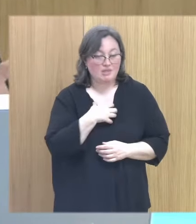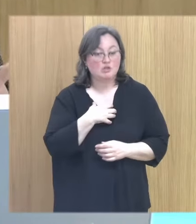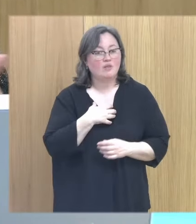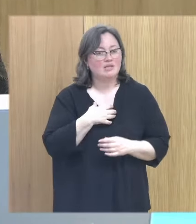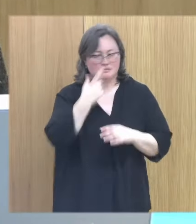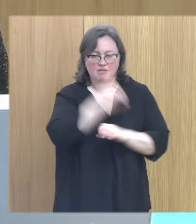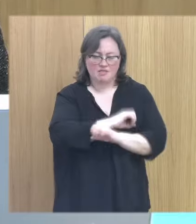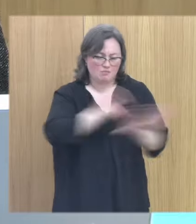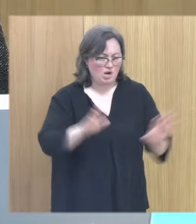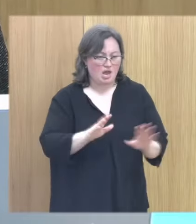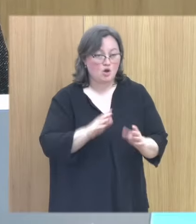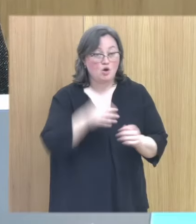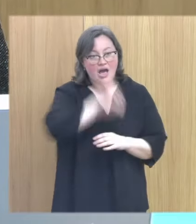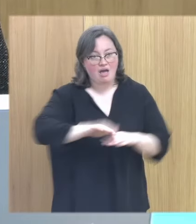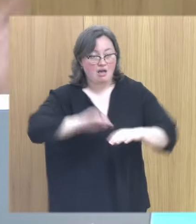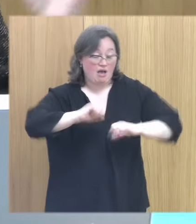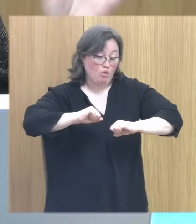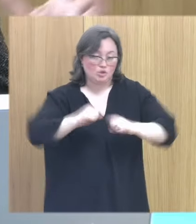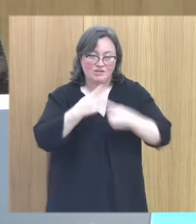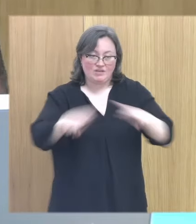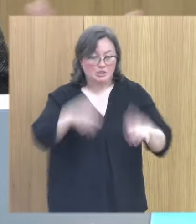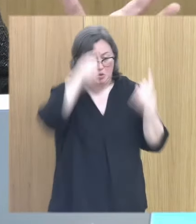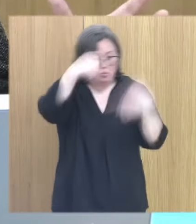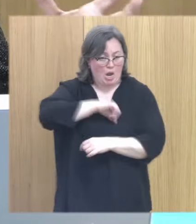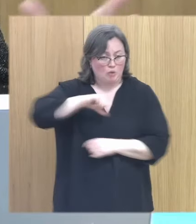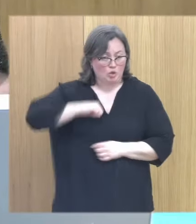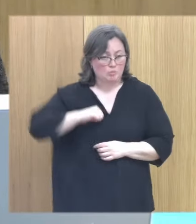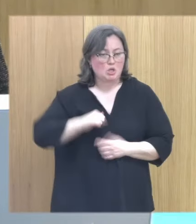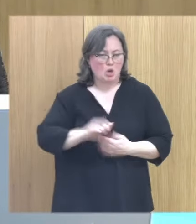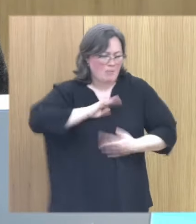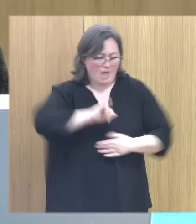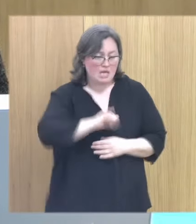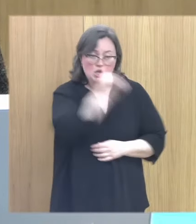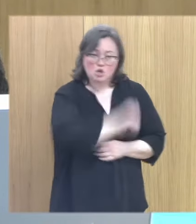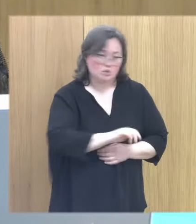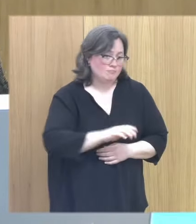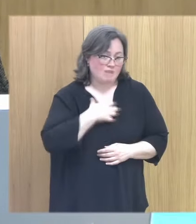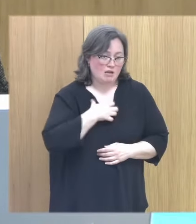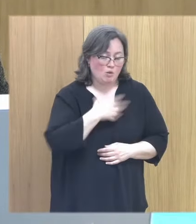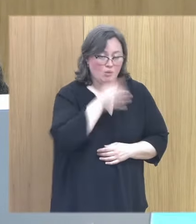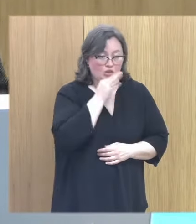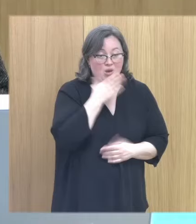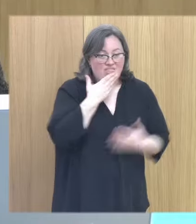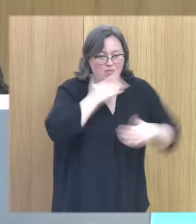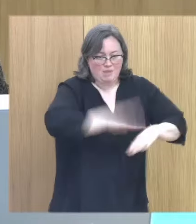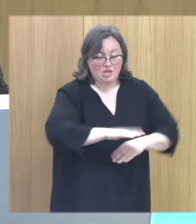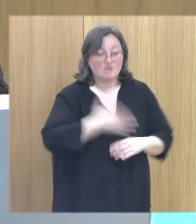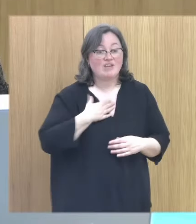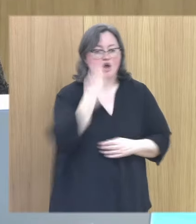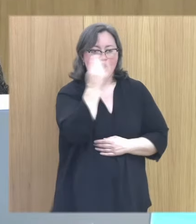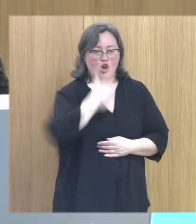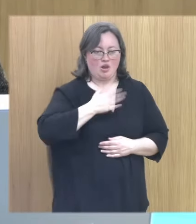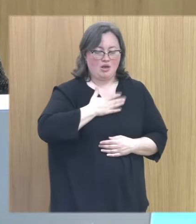clara respecto a cuando trabajas con adultos los adultos son autónomos y capaces de los niños no entonces ahí tienes que tener una figura protectora